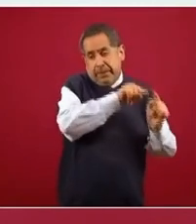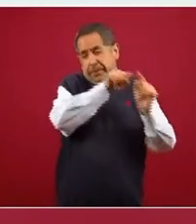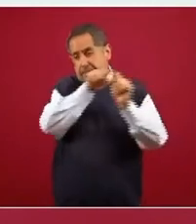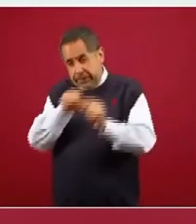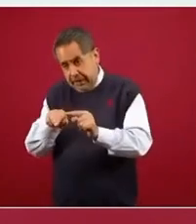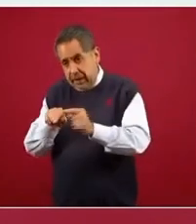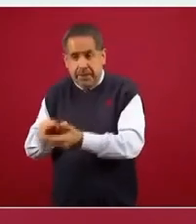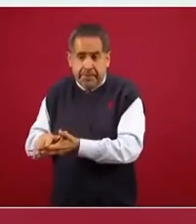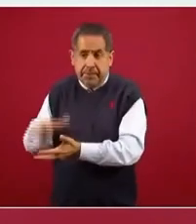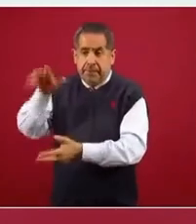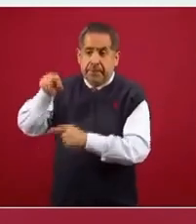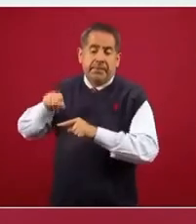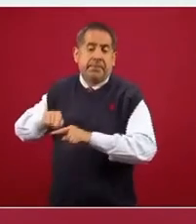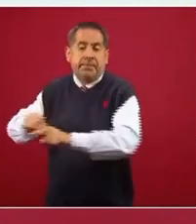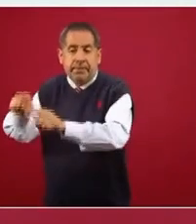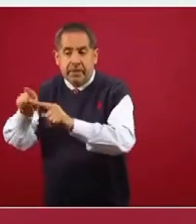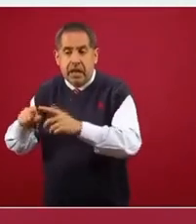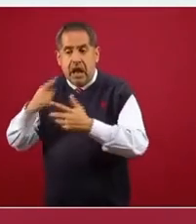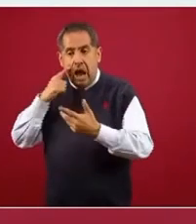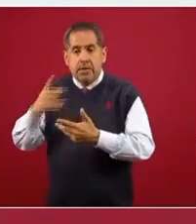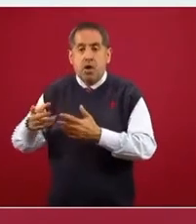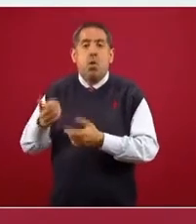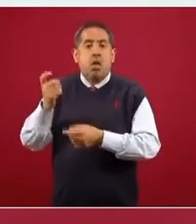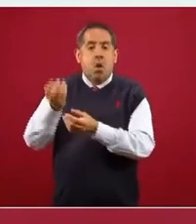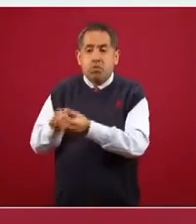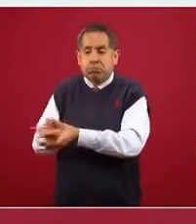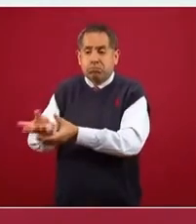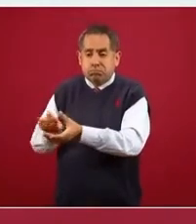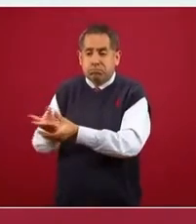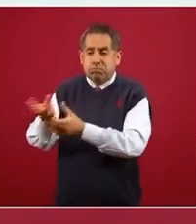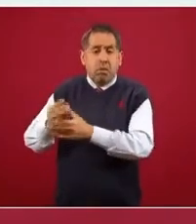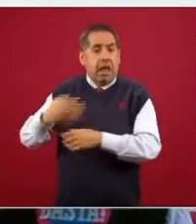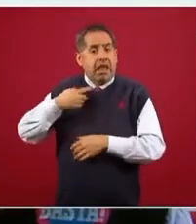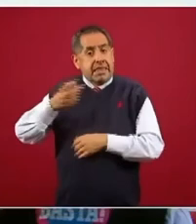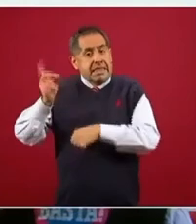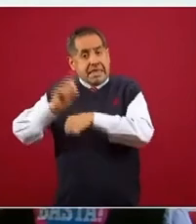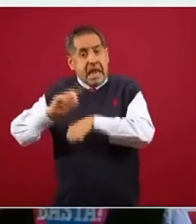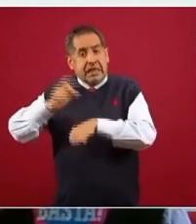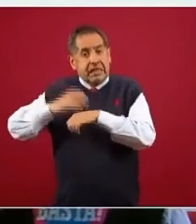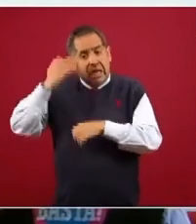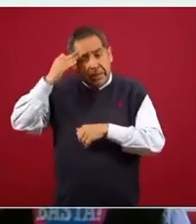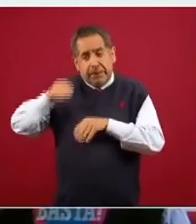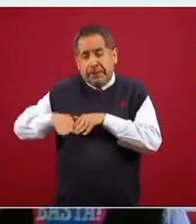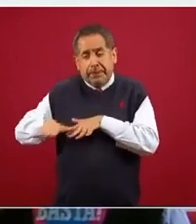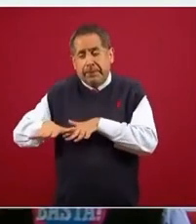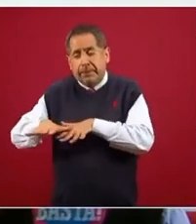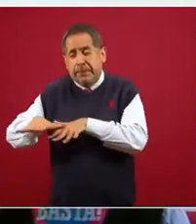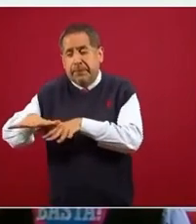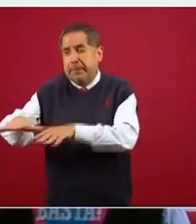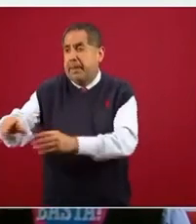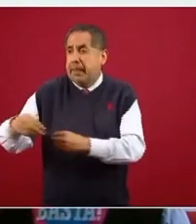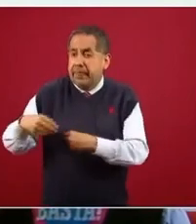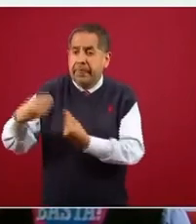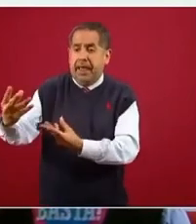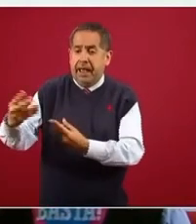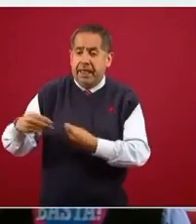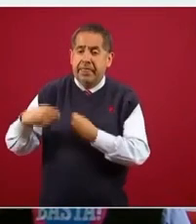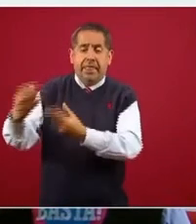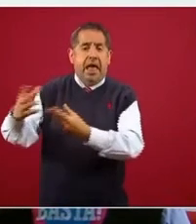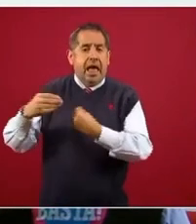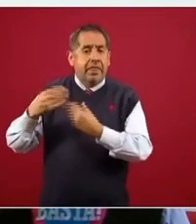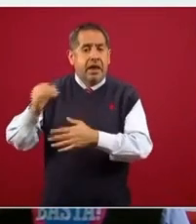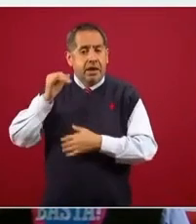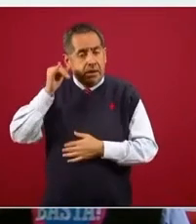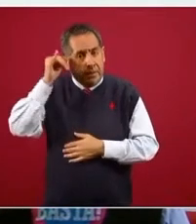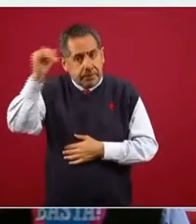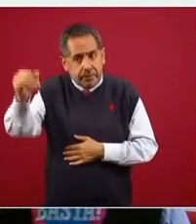Aparte del tiempo, tenemos la capacidad de desfogue y eso nos toma muchos días. Y por esa situación